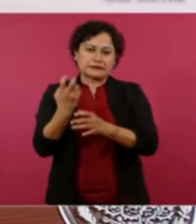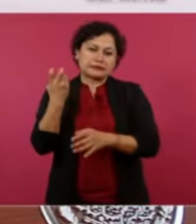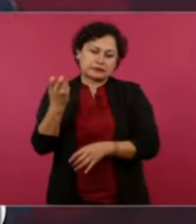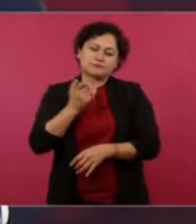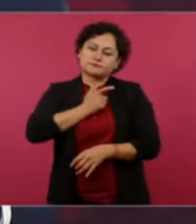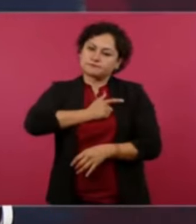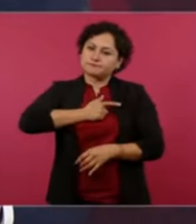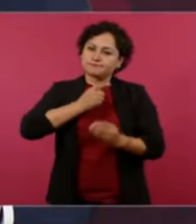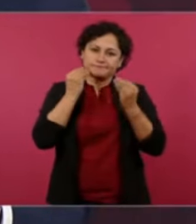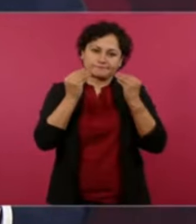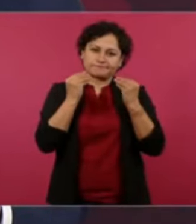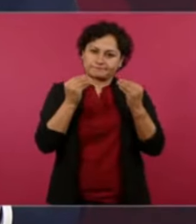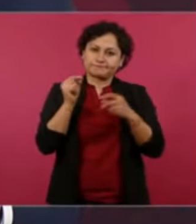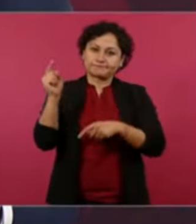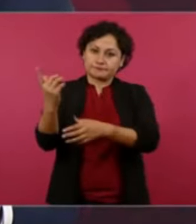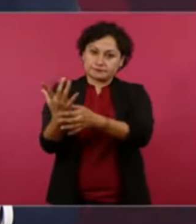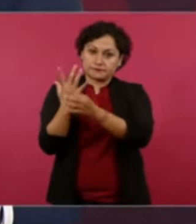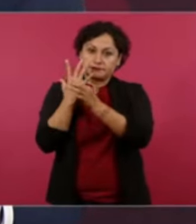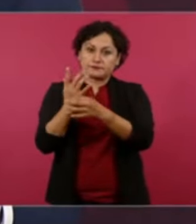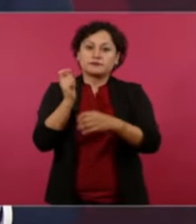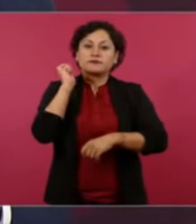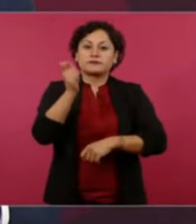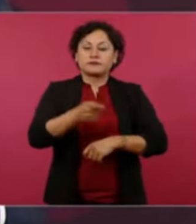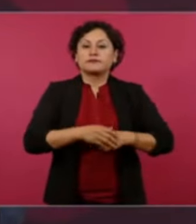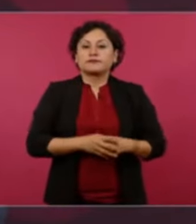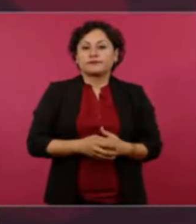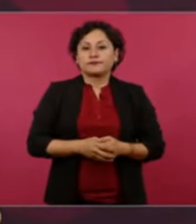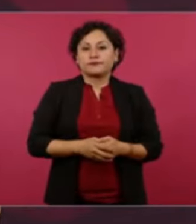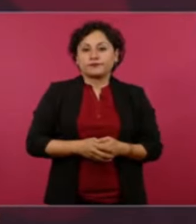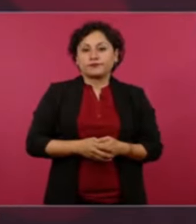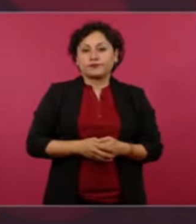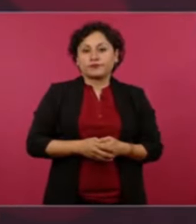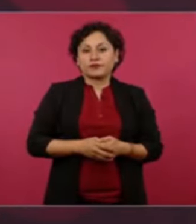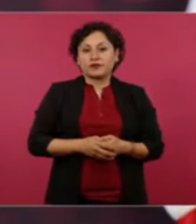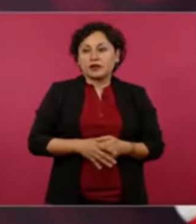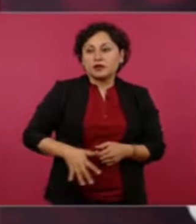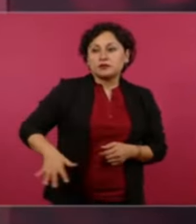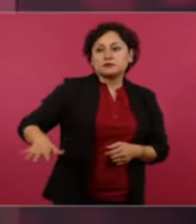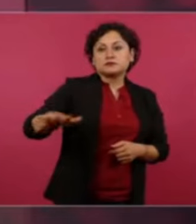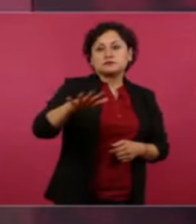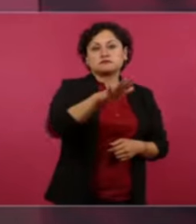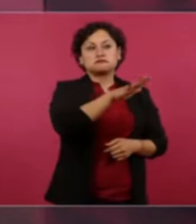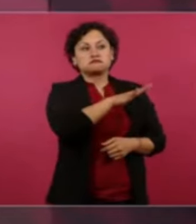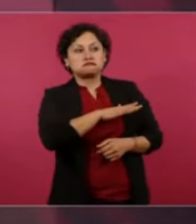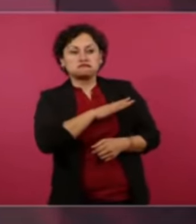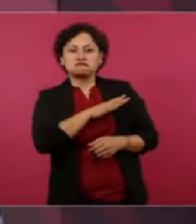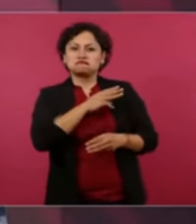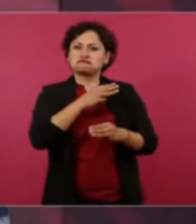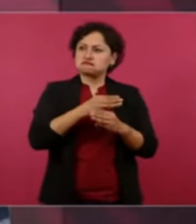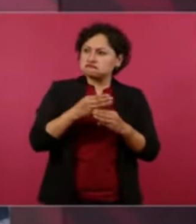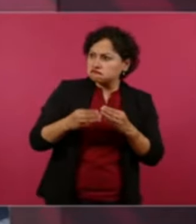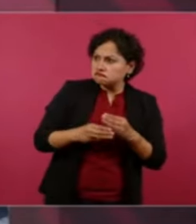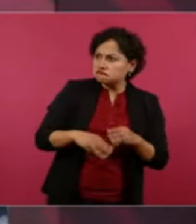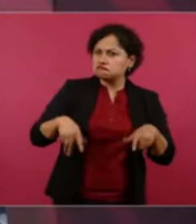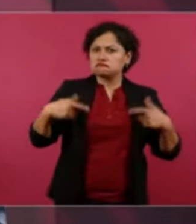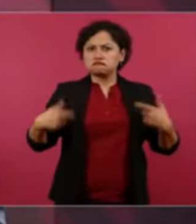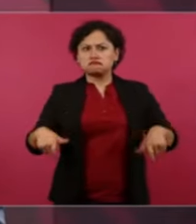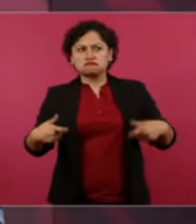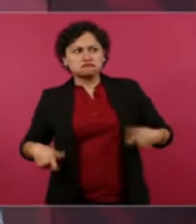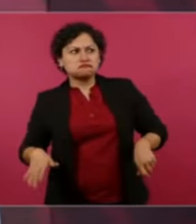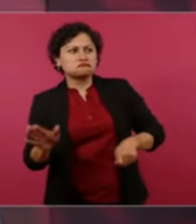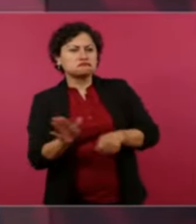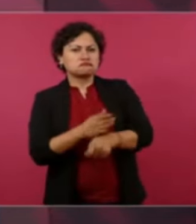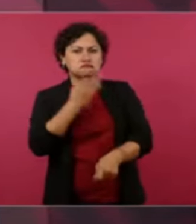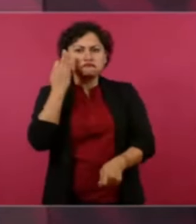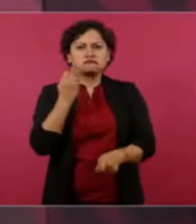no se trata sólo de buscar el bienestar material sino el bienestar del alma es